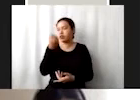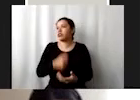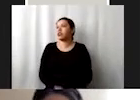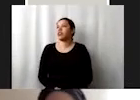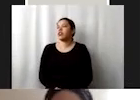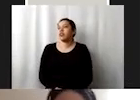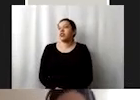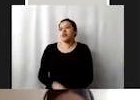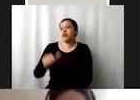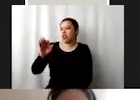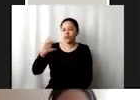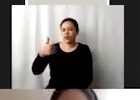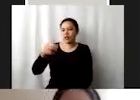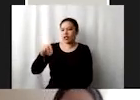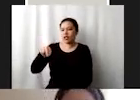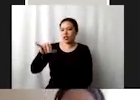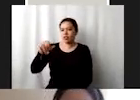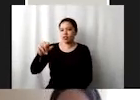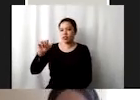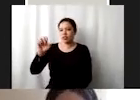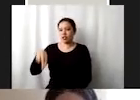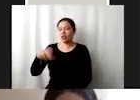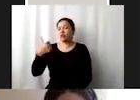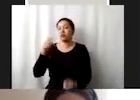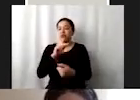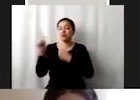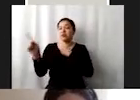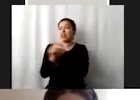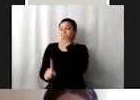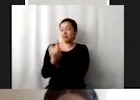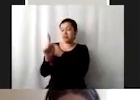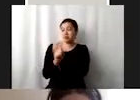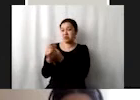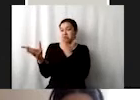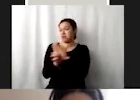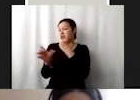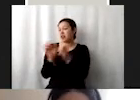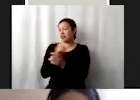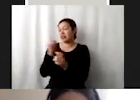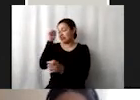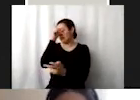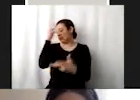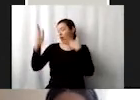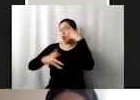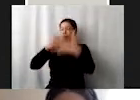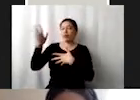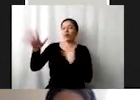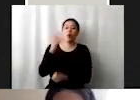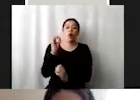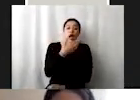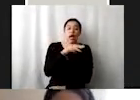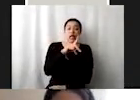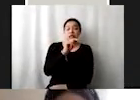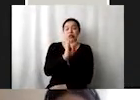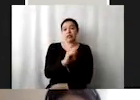Afganistán o otros países que están pasando por situaciones sumamente difíciles o Haití, pero eso no significa que